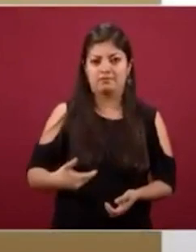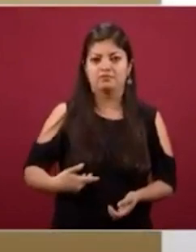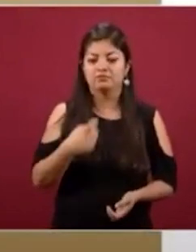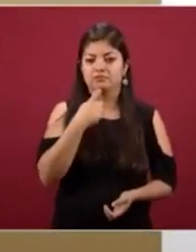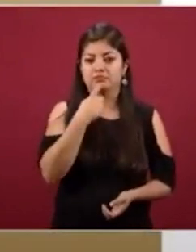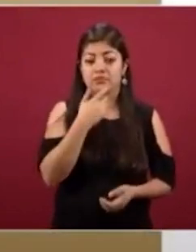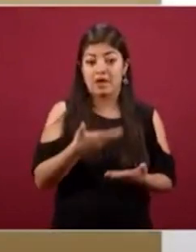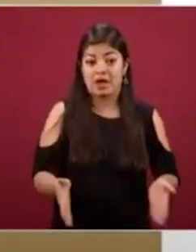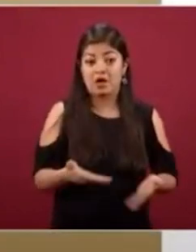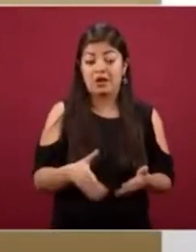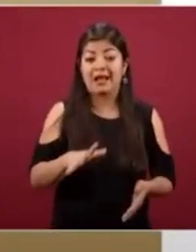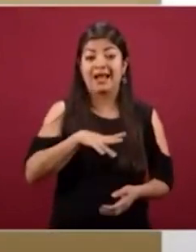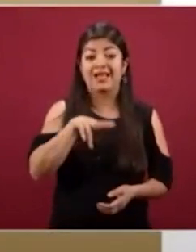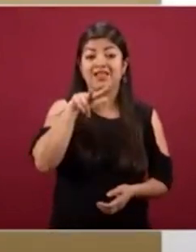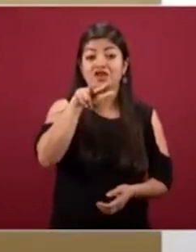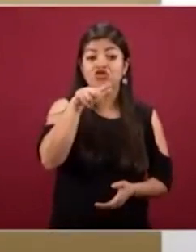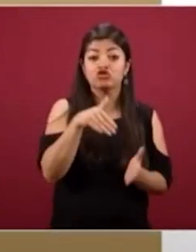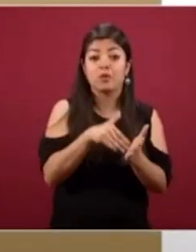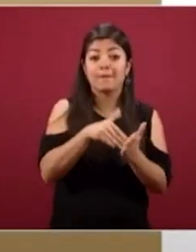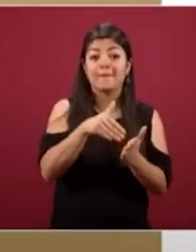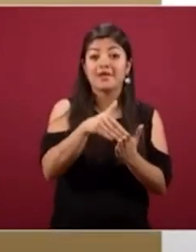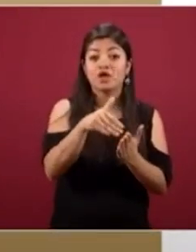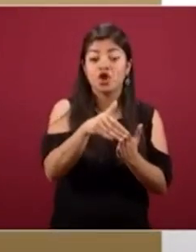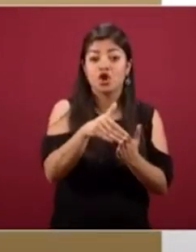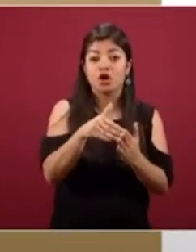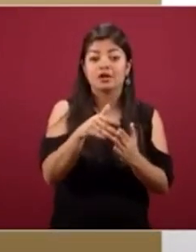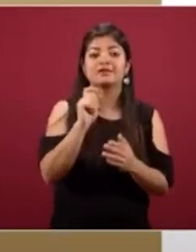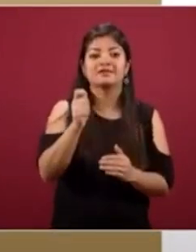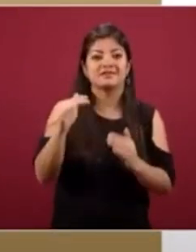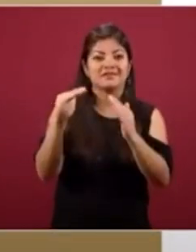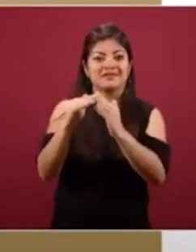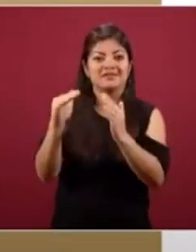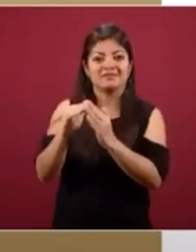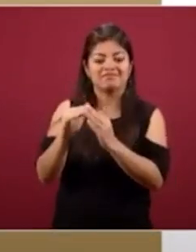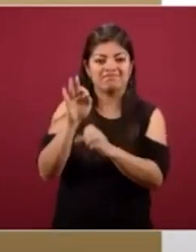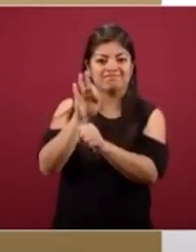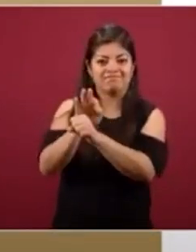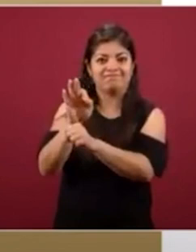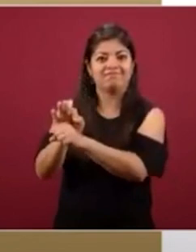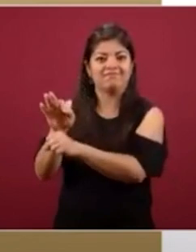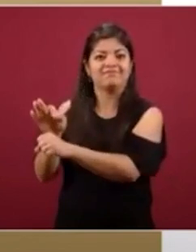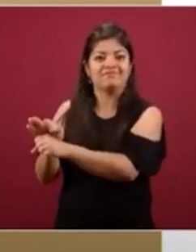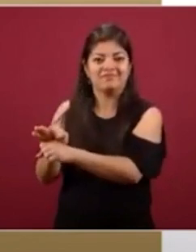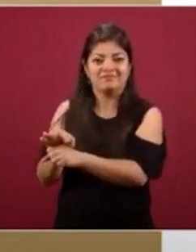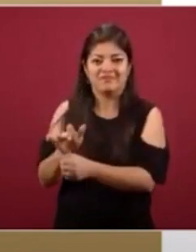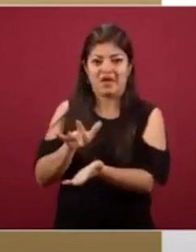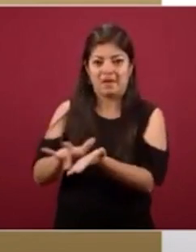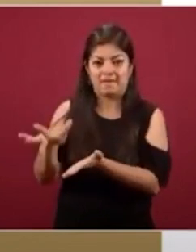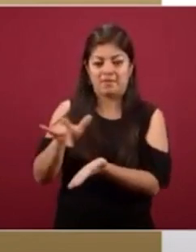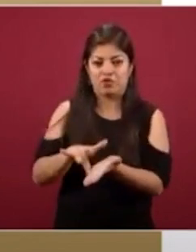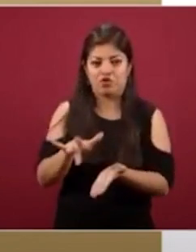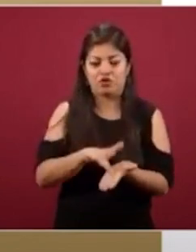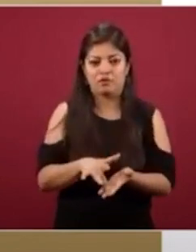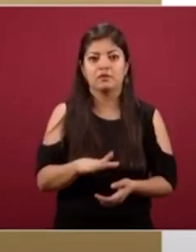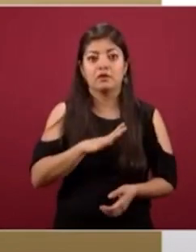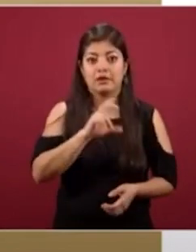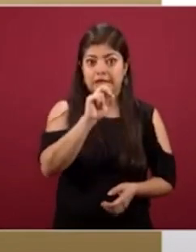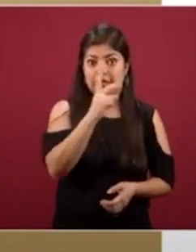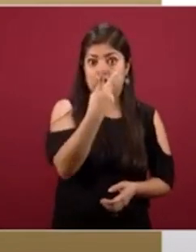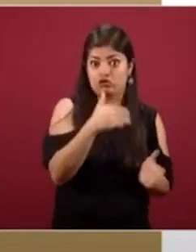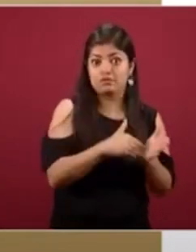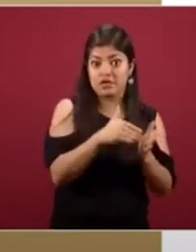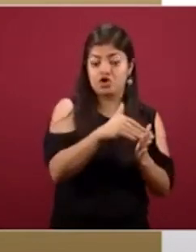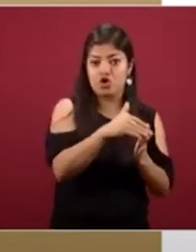millones de hogares protegidos, es decir, de los 32 millones de viviendas que son muy